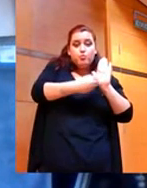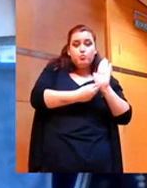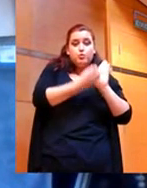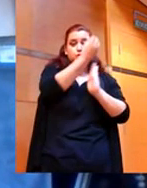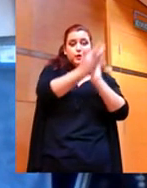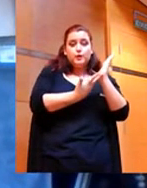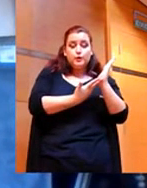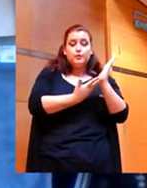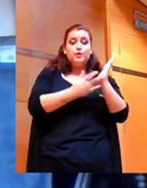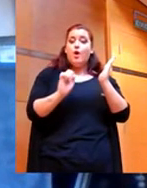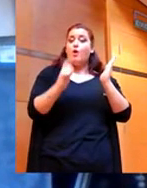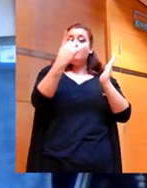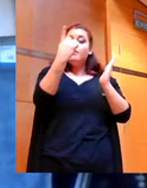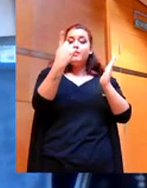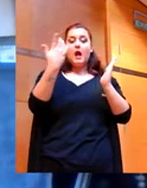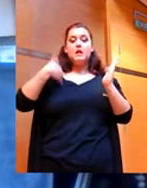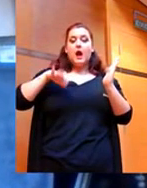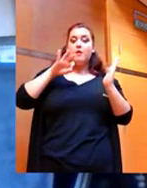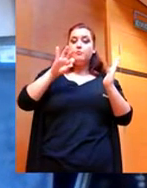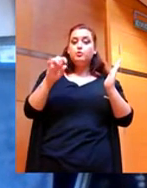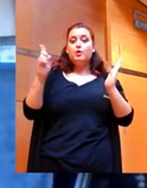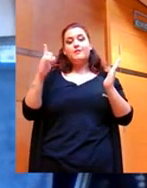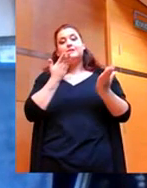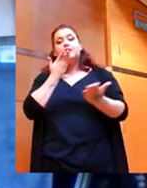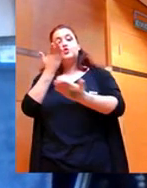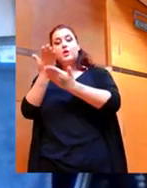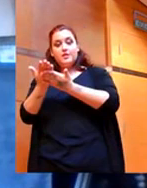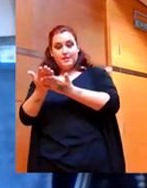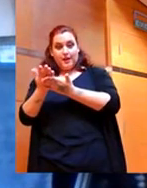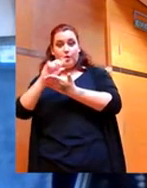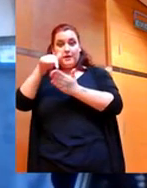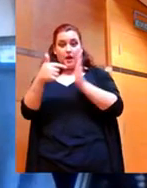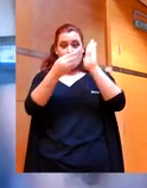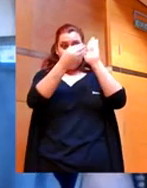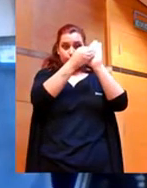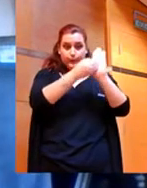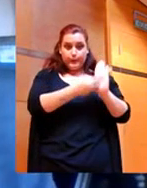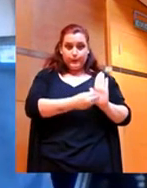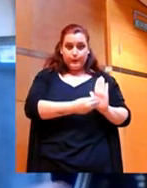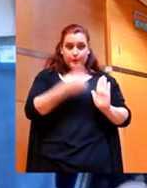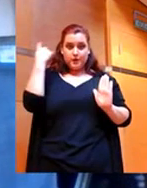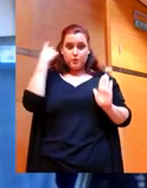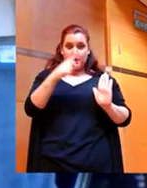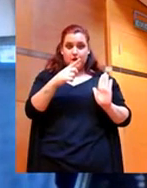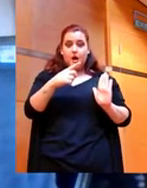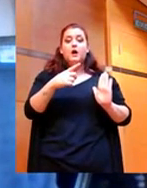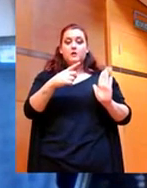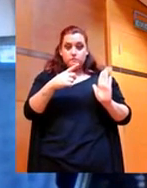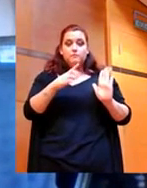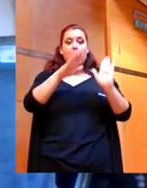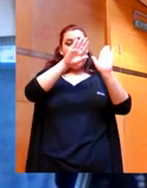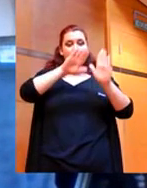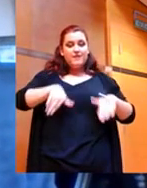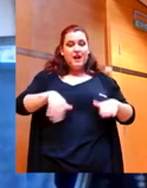o, de alguna manera, habría que explicitarlas para que se supiera cómo quedaría finalmente